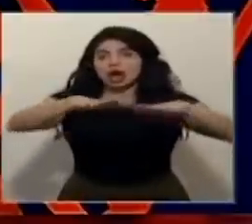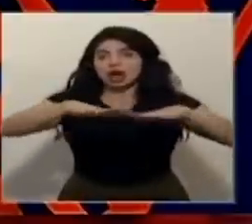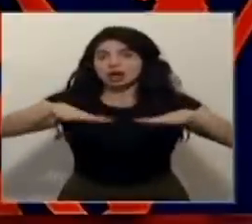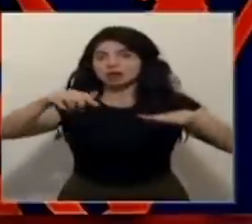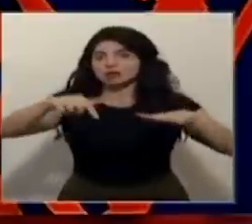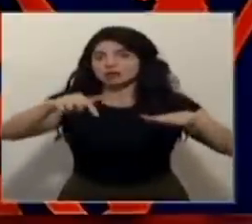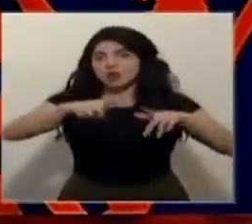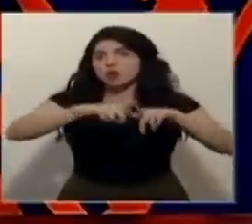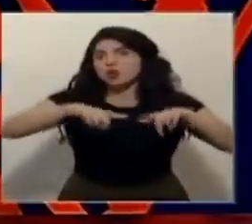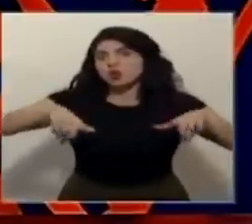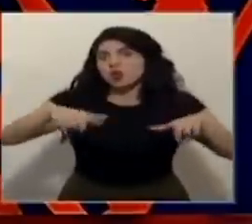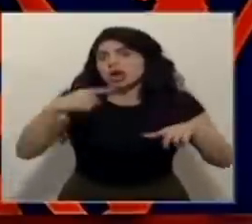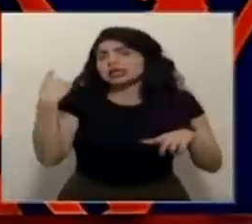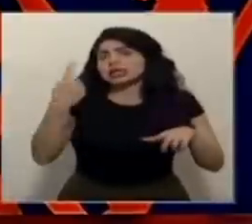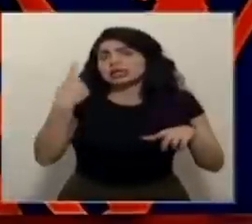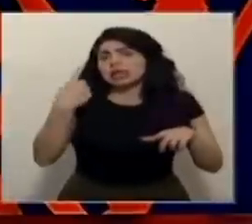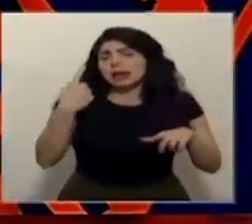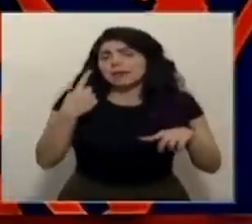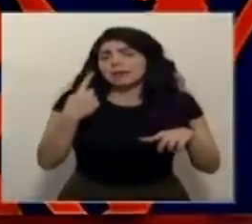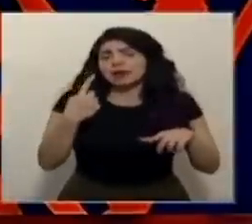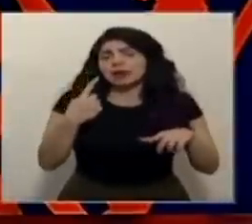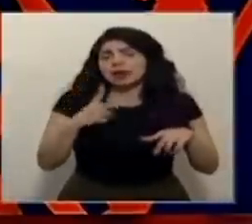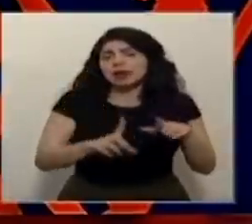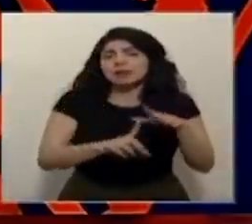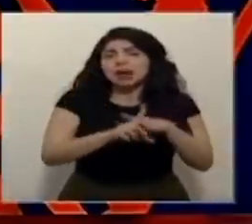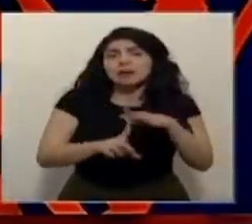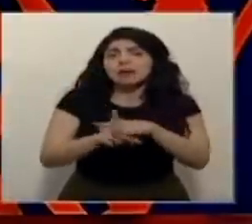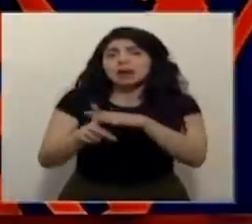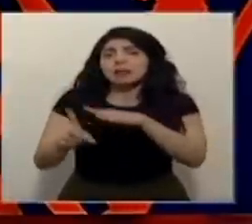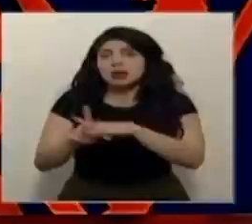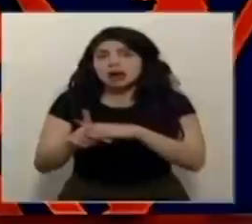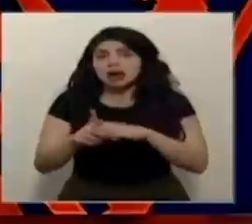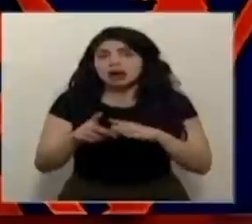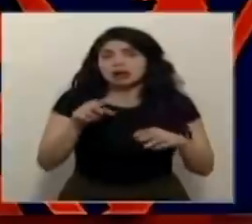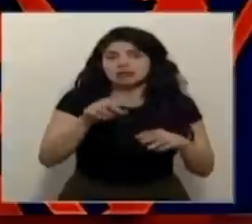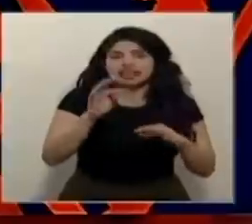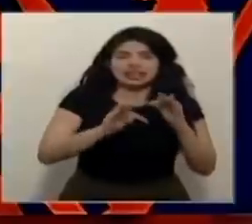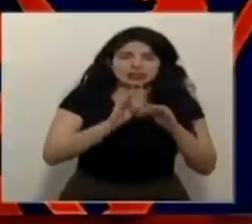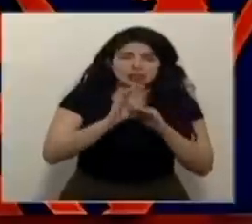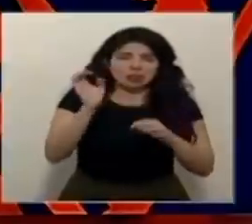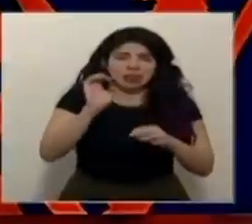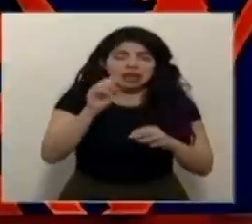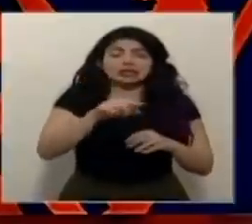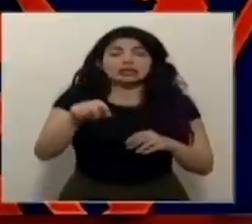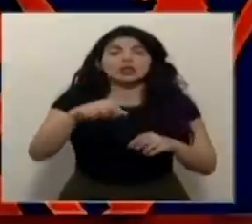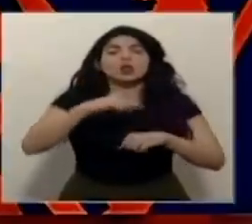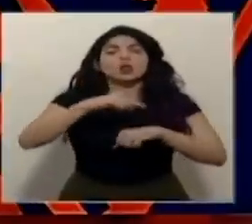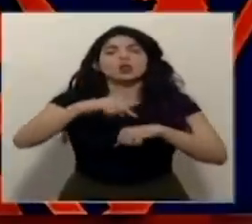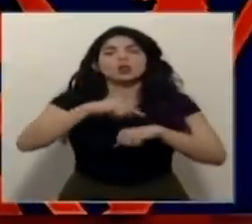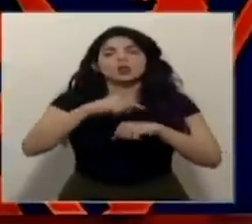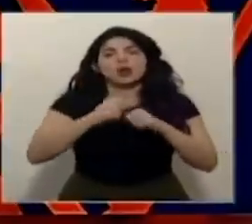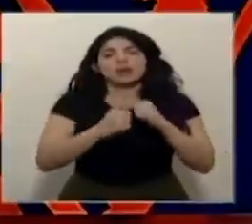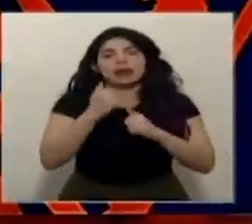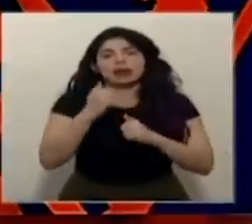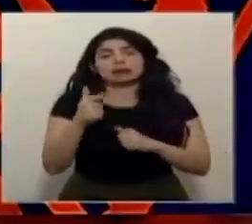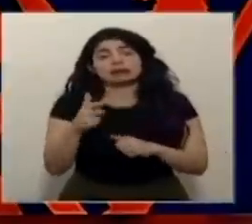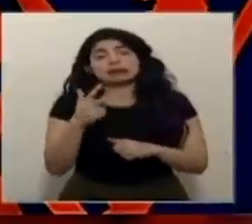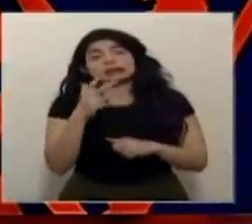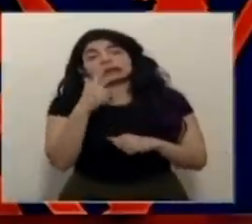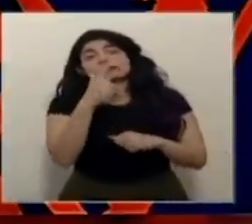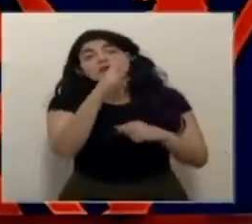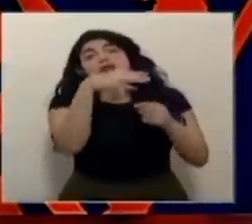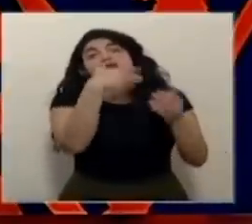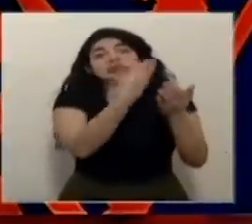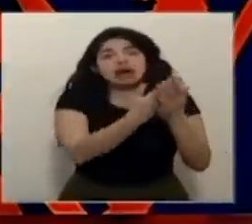habitualmente se presentan este tipo de lesiones, van a tardar más tiempo en ser atendidas, porque